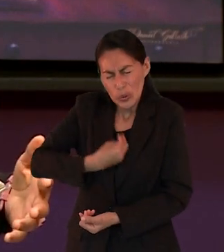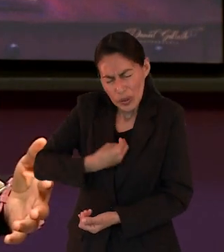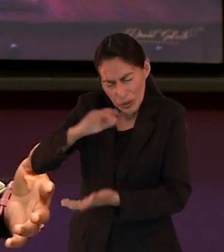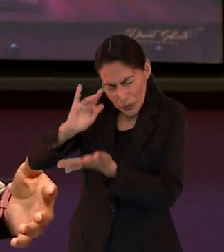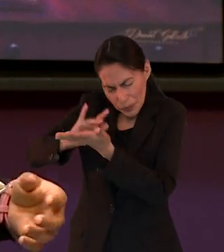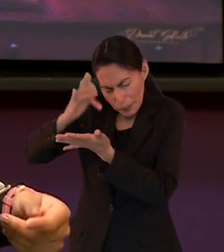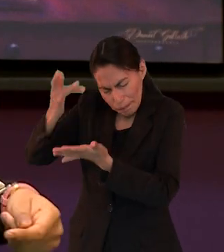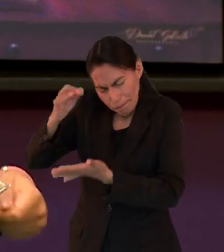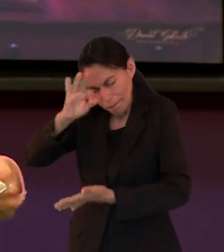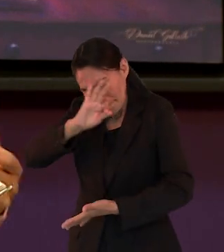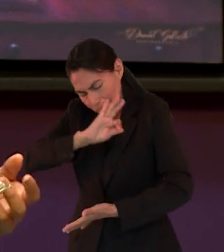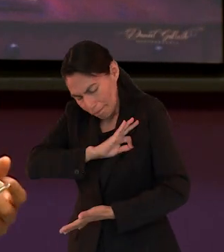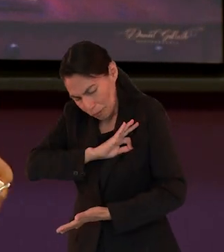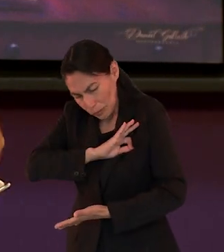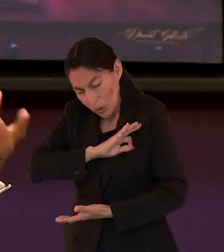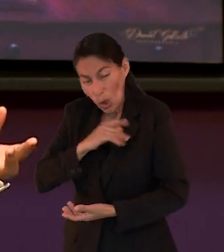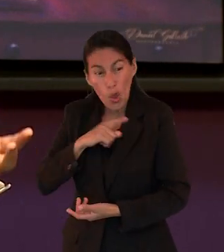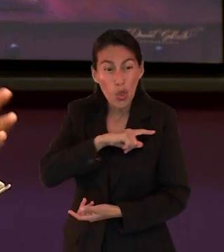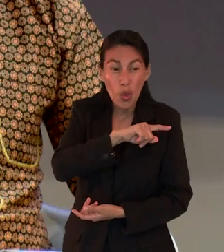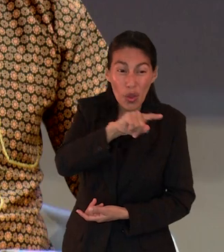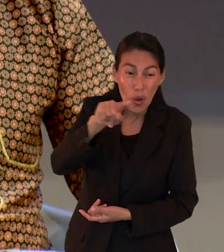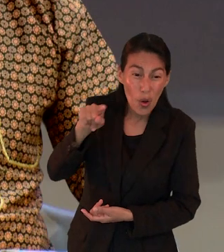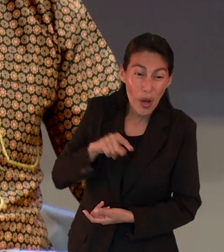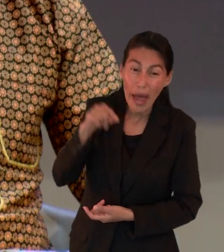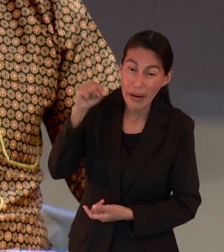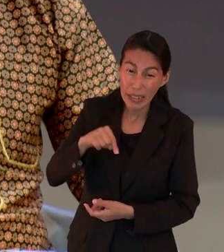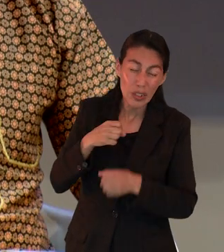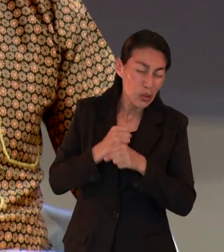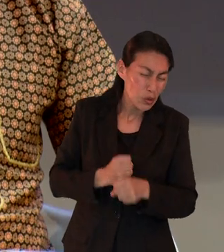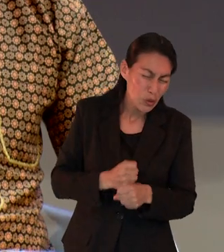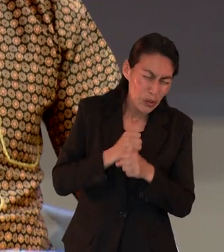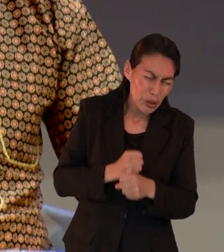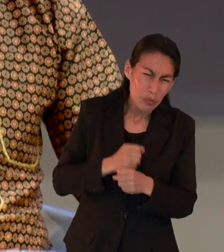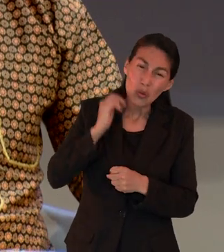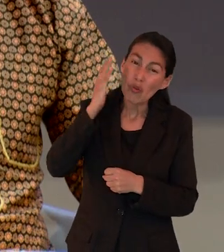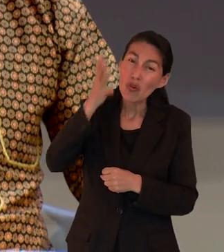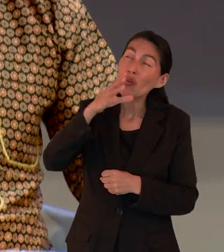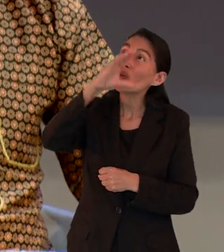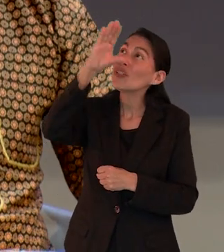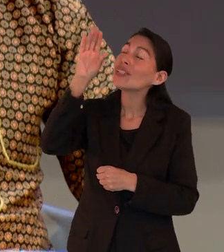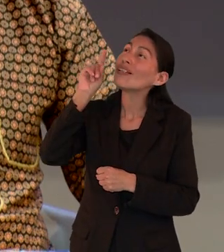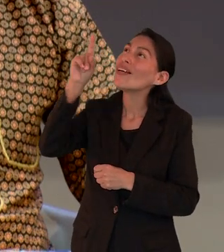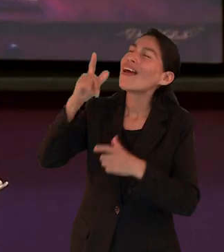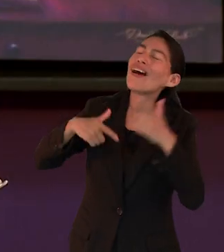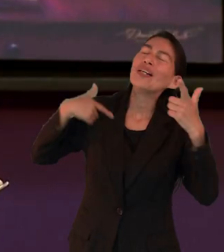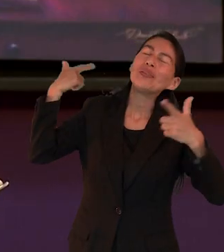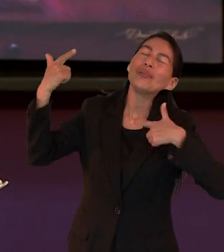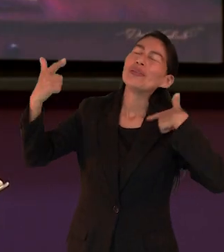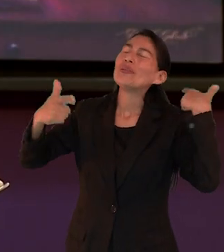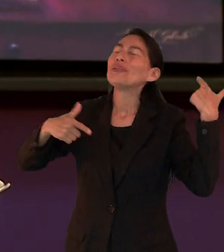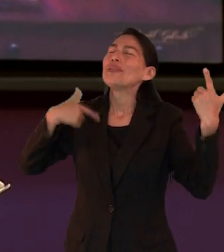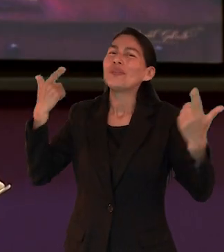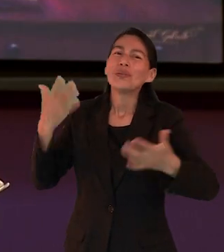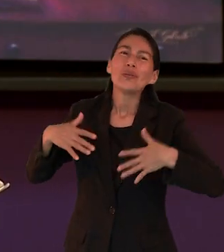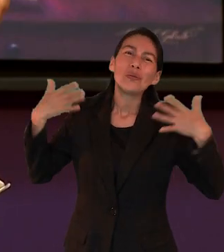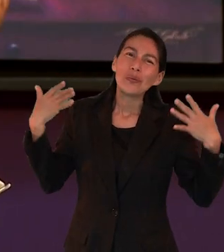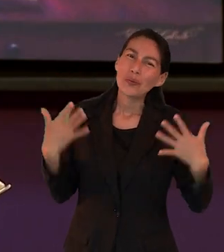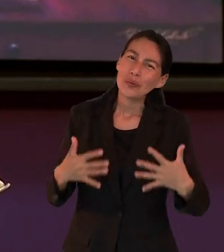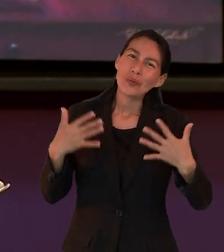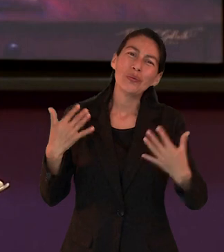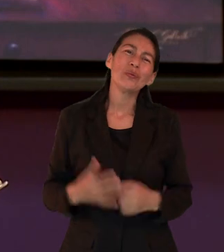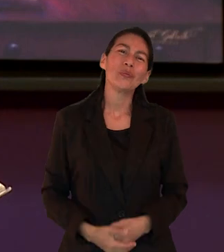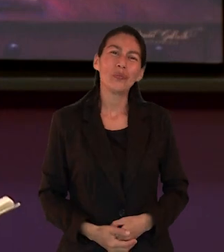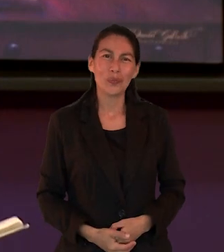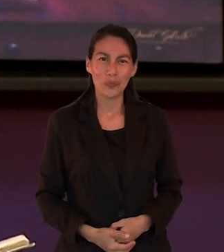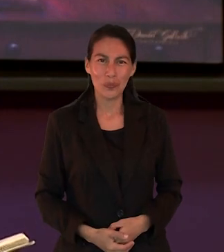corriendo esa carrera con fe con amor y soportando porque lo que soportemos aquí lo que suframos vamos a gozarlo en las